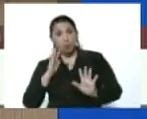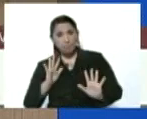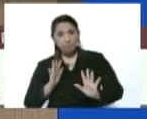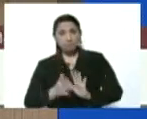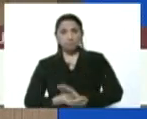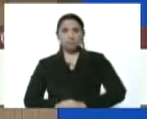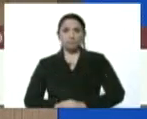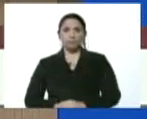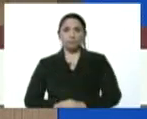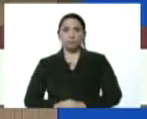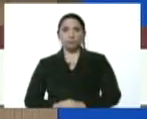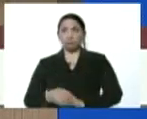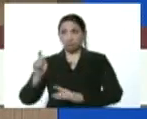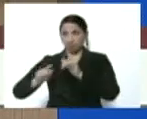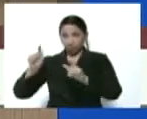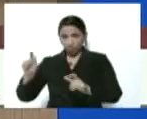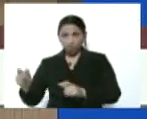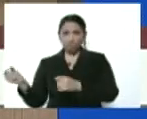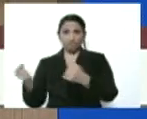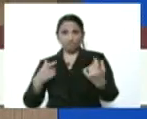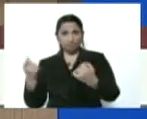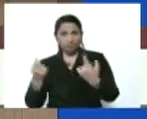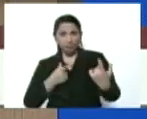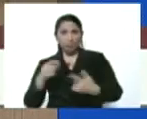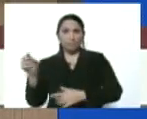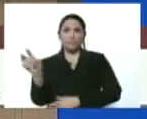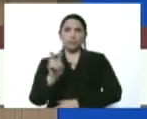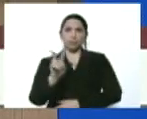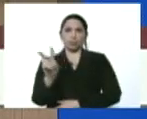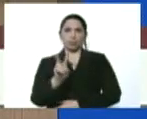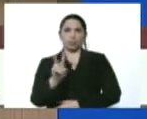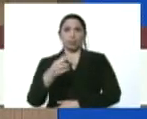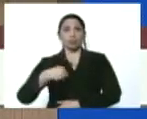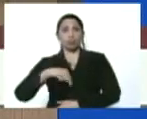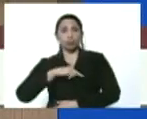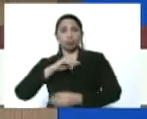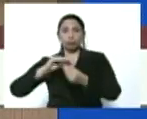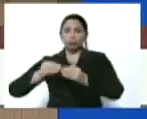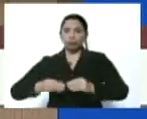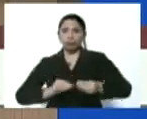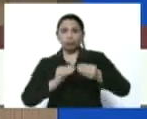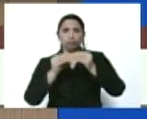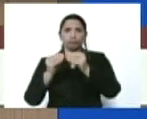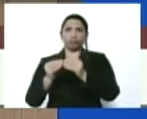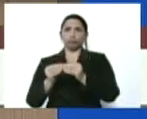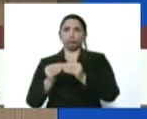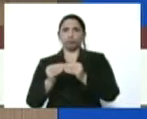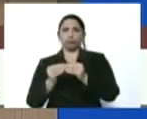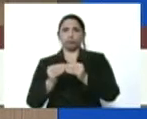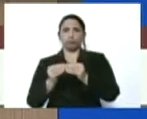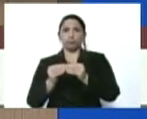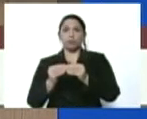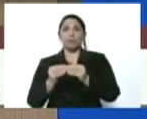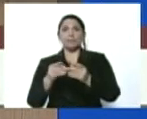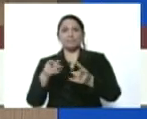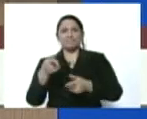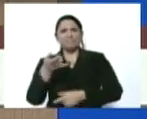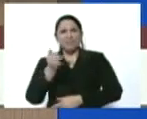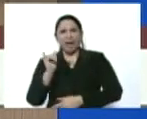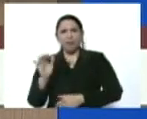los con nacionales que están regresando a Venezuela, hemos elaborado un cerco sanitario y